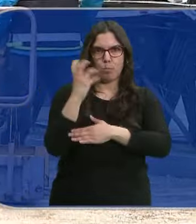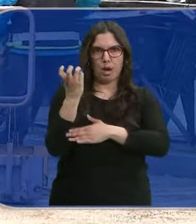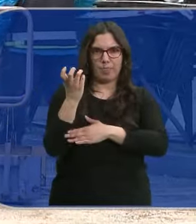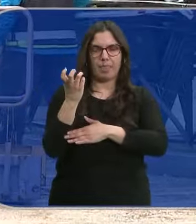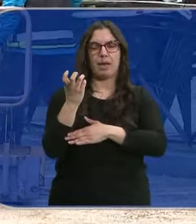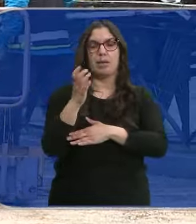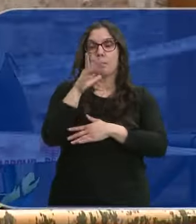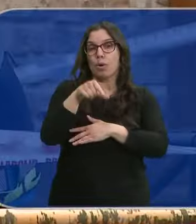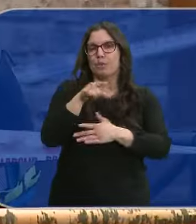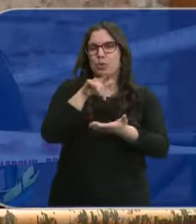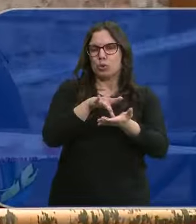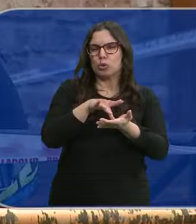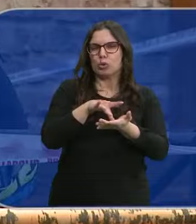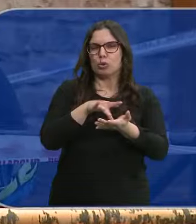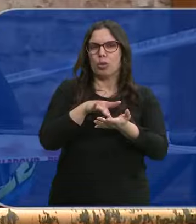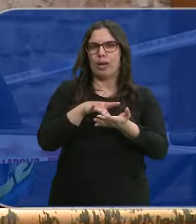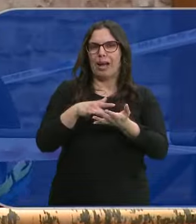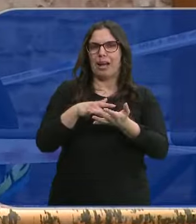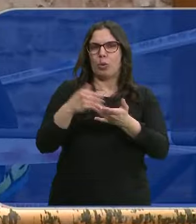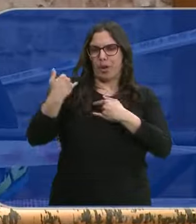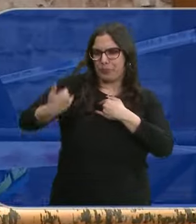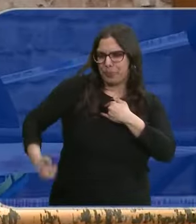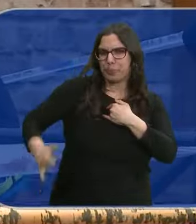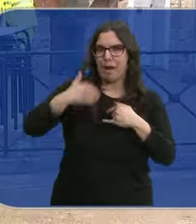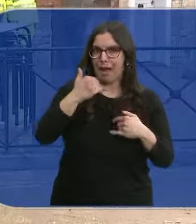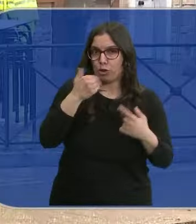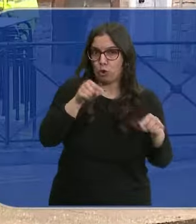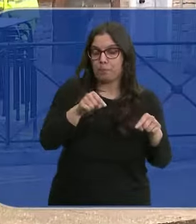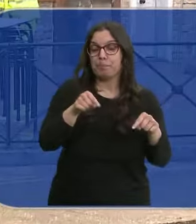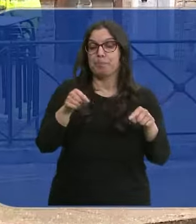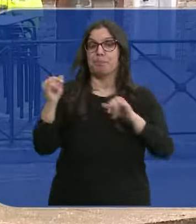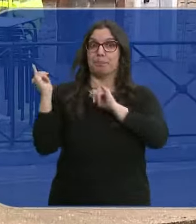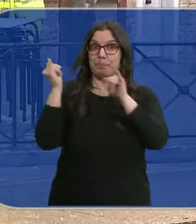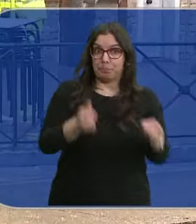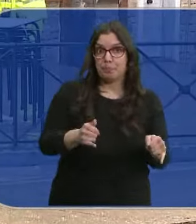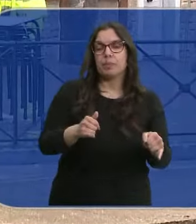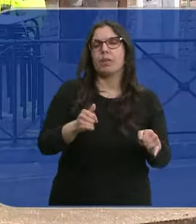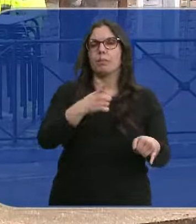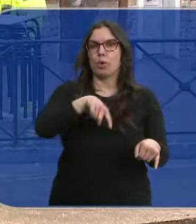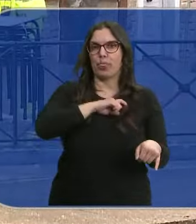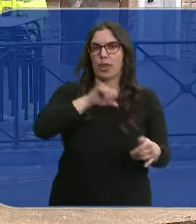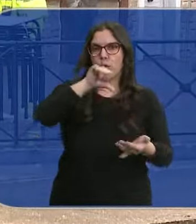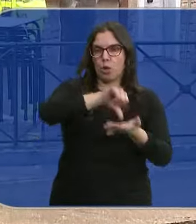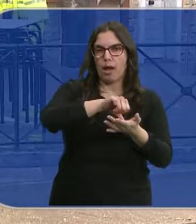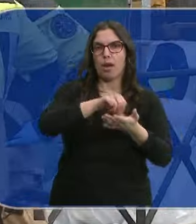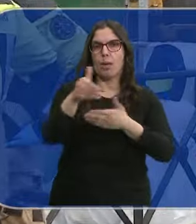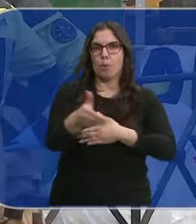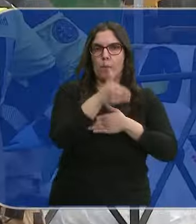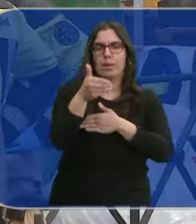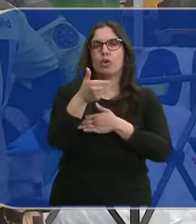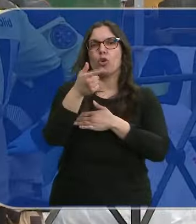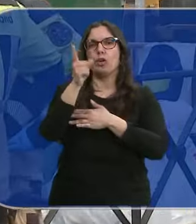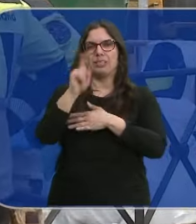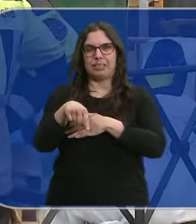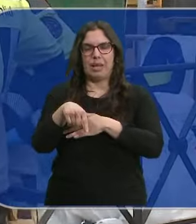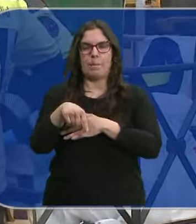para este trabajador que además presentaba un corte en un costado. Hasta aquí llegaron personal de la policía local, de los bomberos y